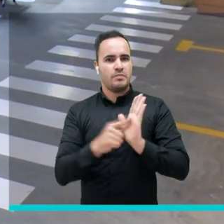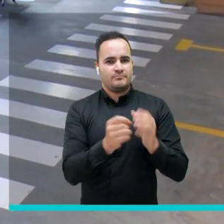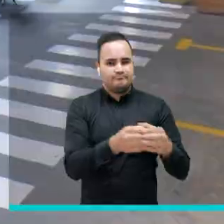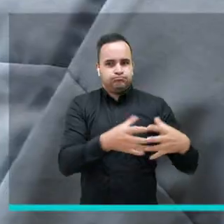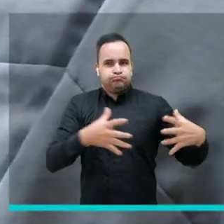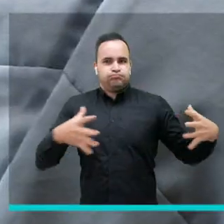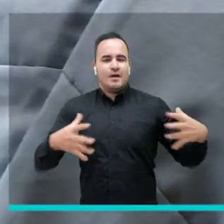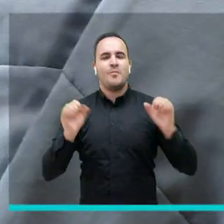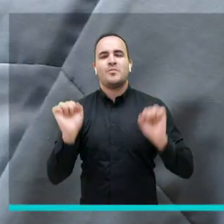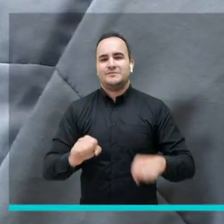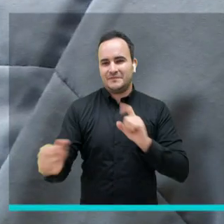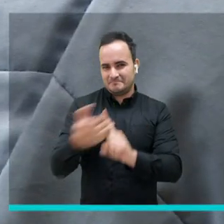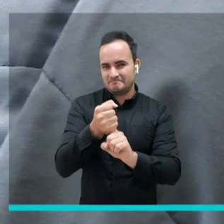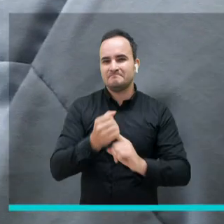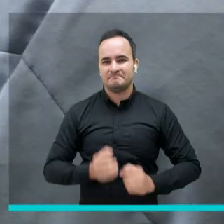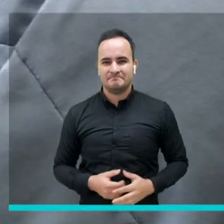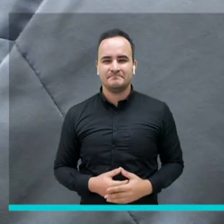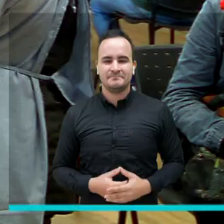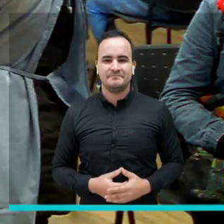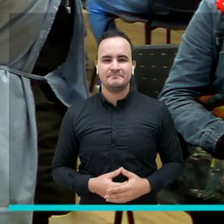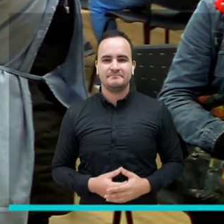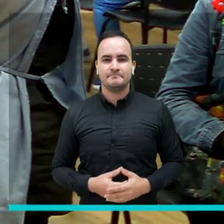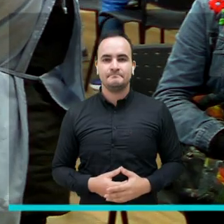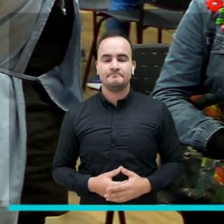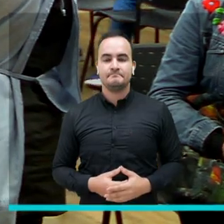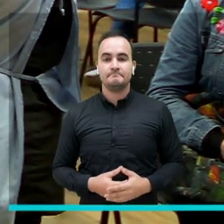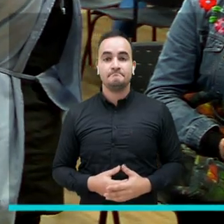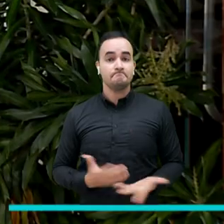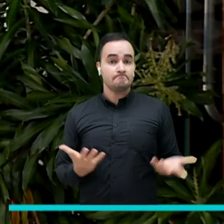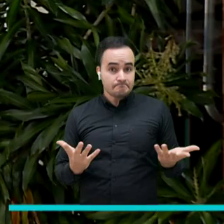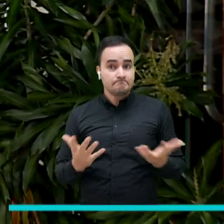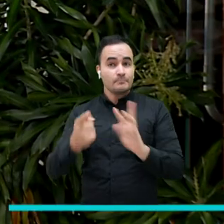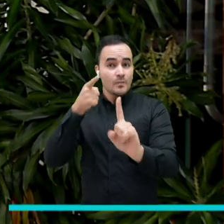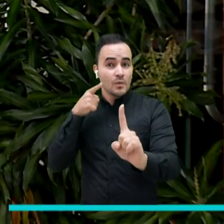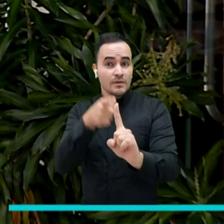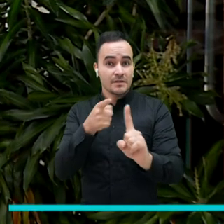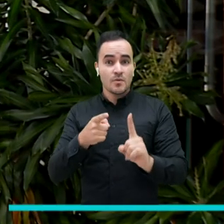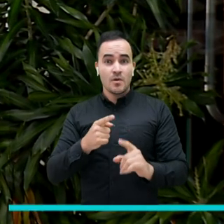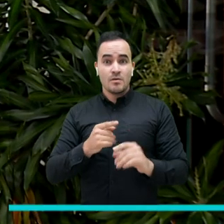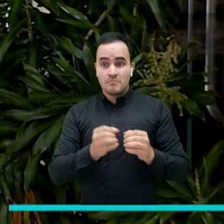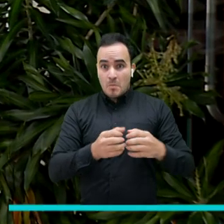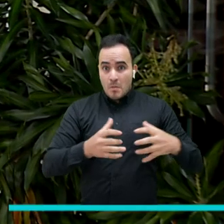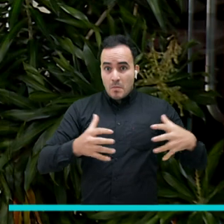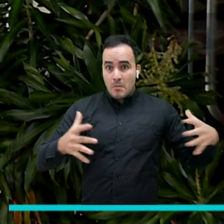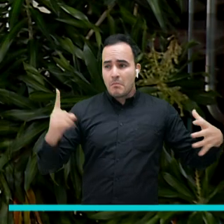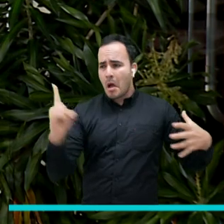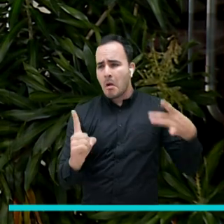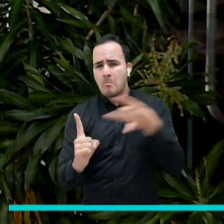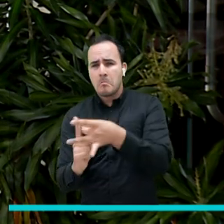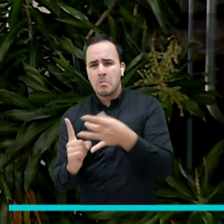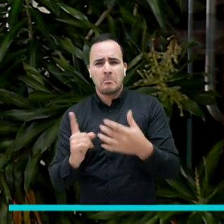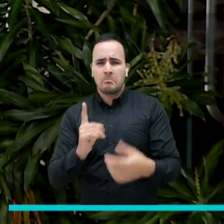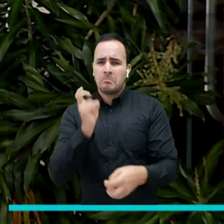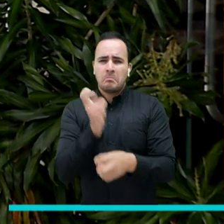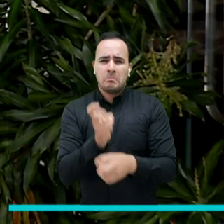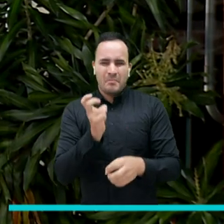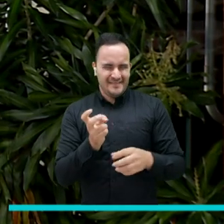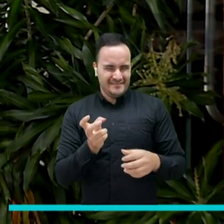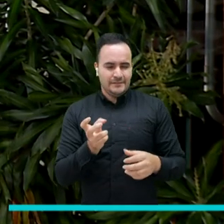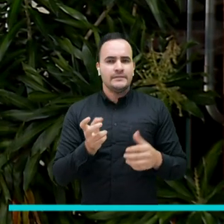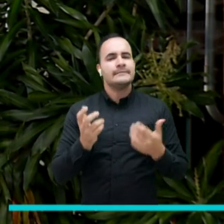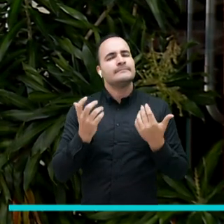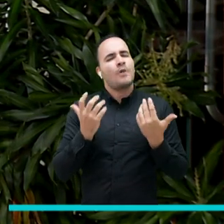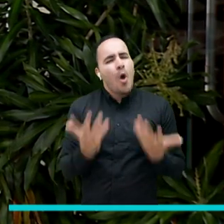para la ciudad. ¿Qué es que nos a Para nosotros, lograr la inmunidad, tenemos que tener varias